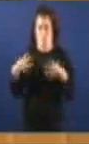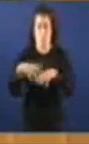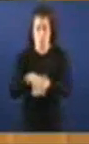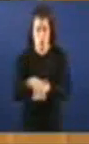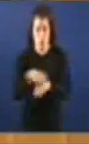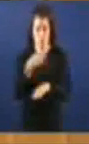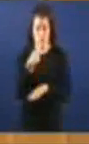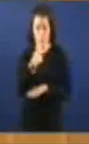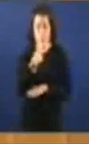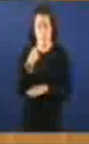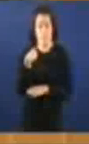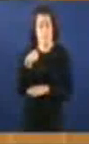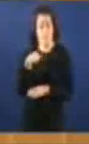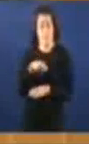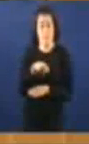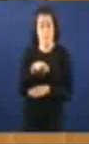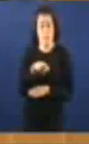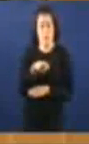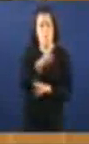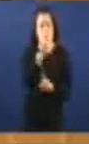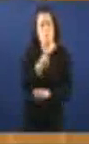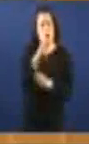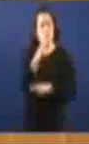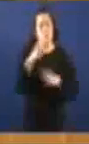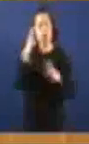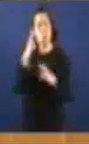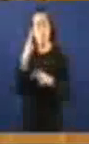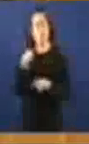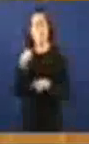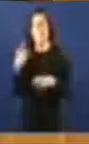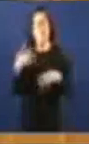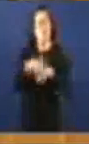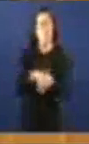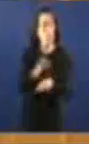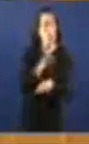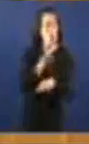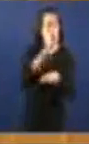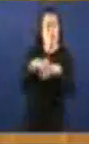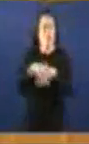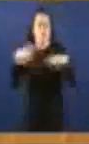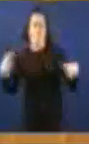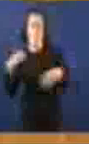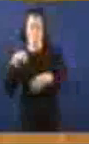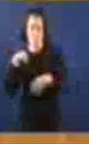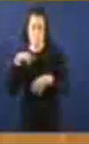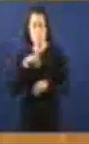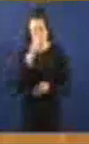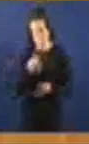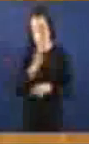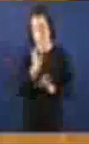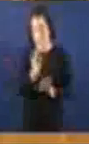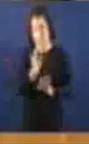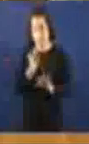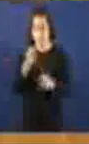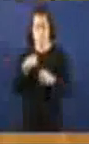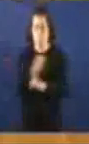seria en tempos Preguntáame públicamente Se aquelo da fusión seria fusión Ou seria fisión Como a do átomo Finalmente foi unha fisión Efectivamente,